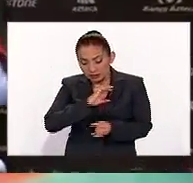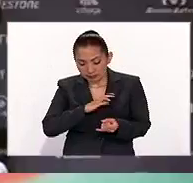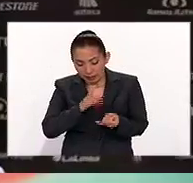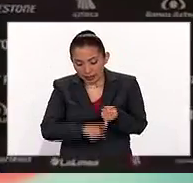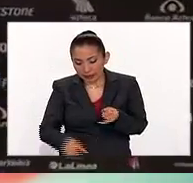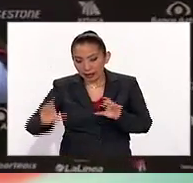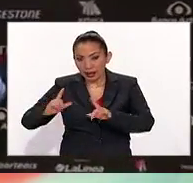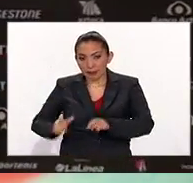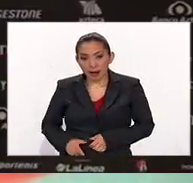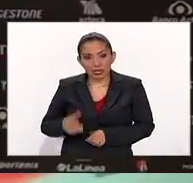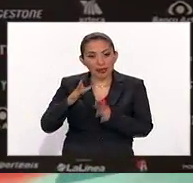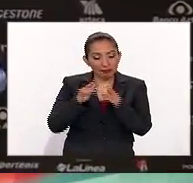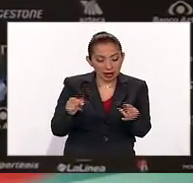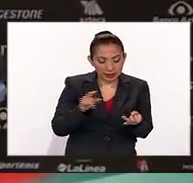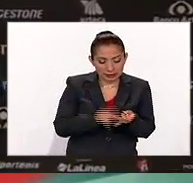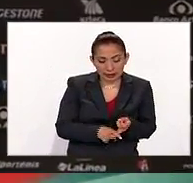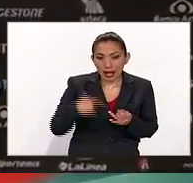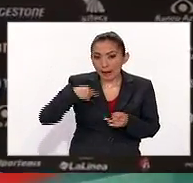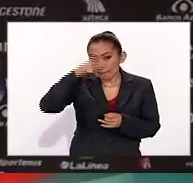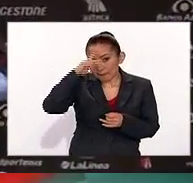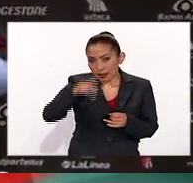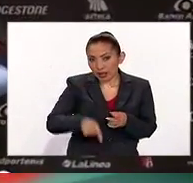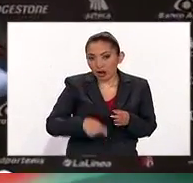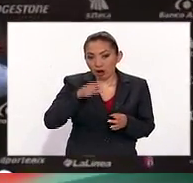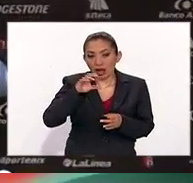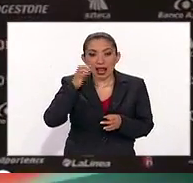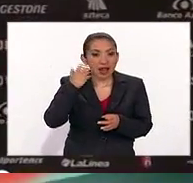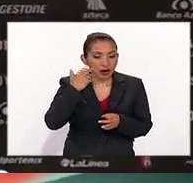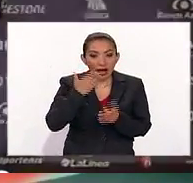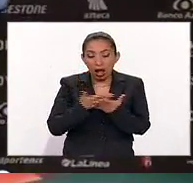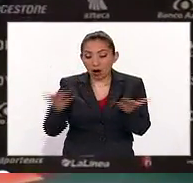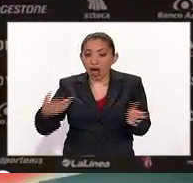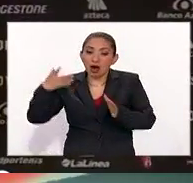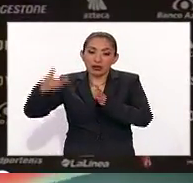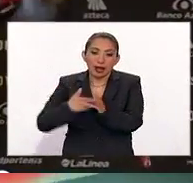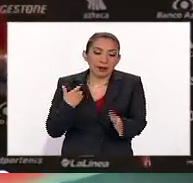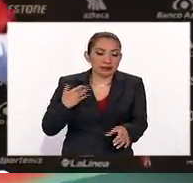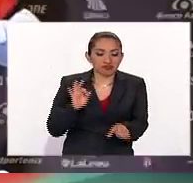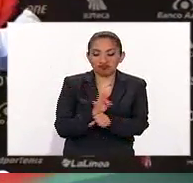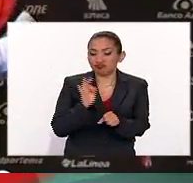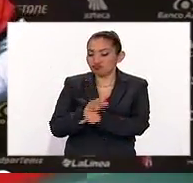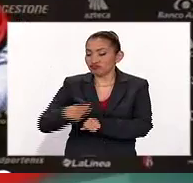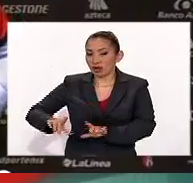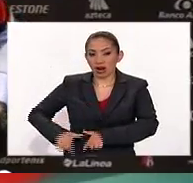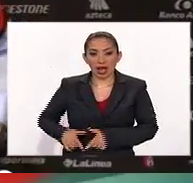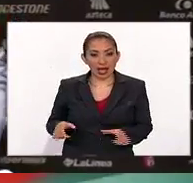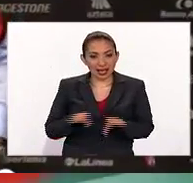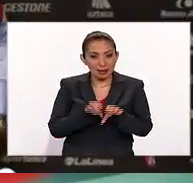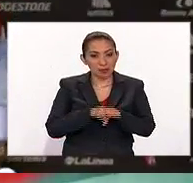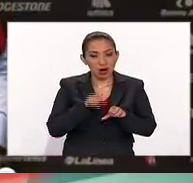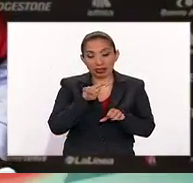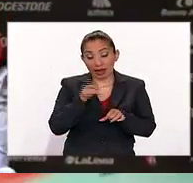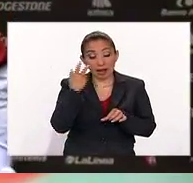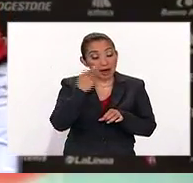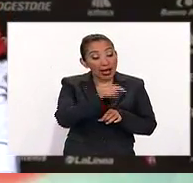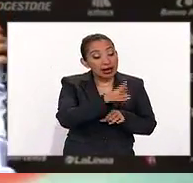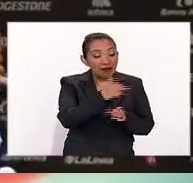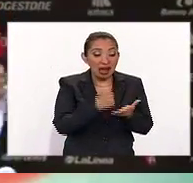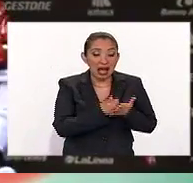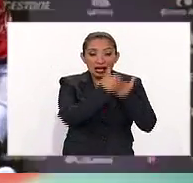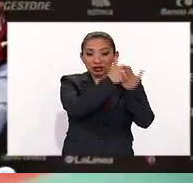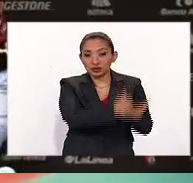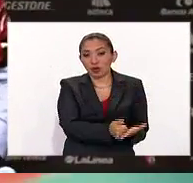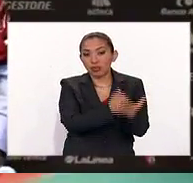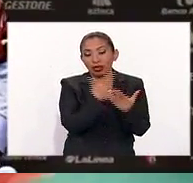ha sido campeón en Francia en México con el León pero ahora viene a pelear por títulos con el Atlas a ver si Rafa Márquez consigue